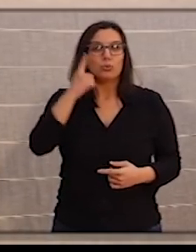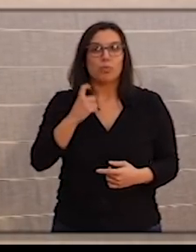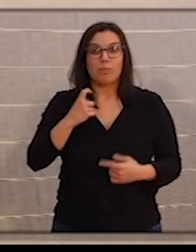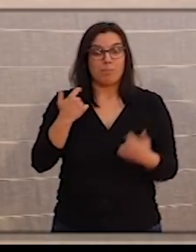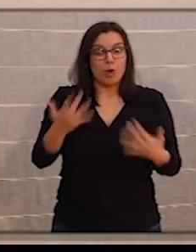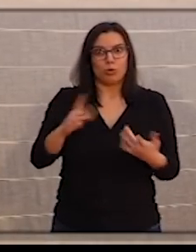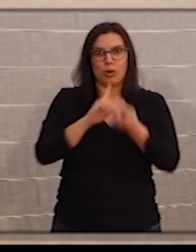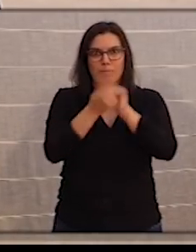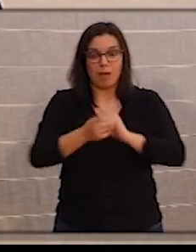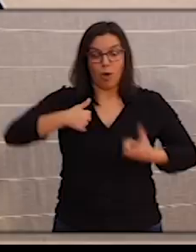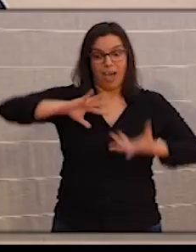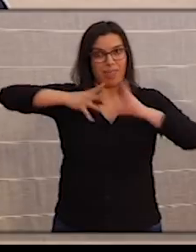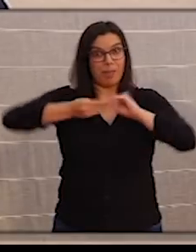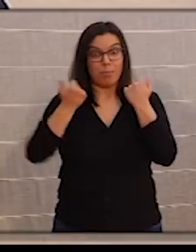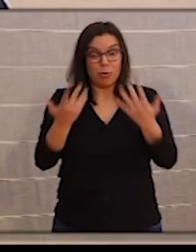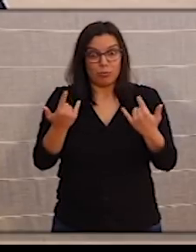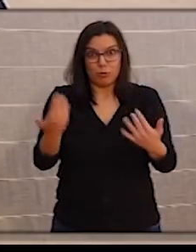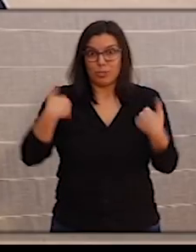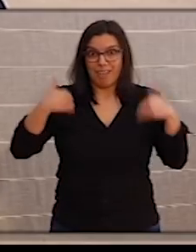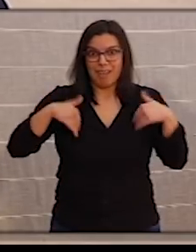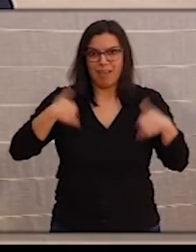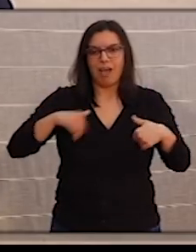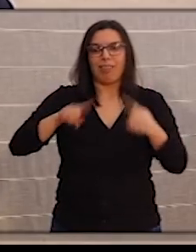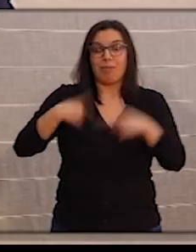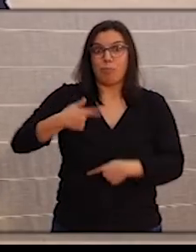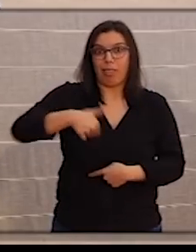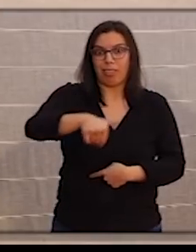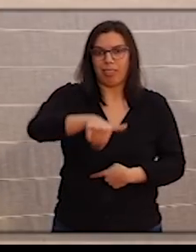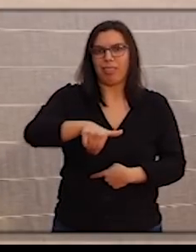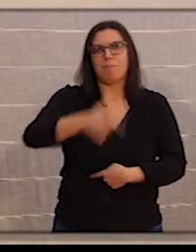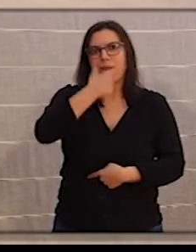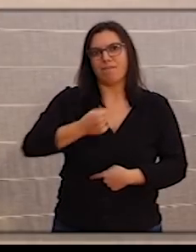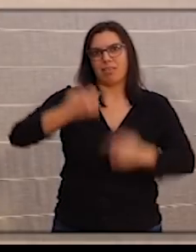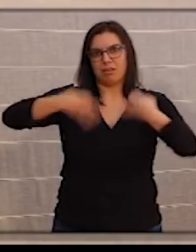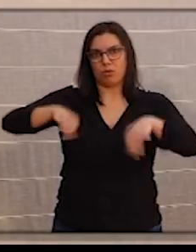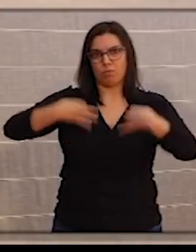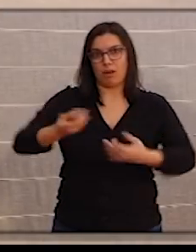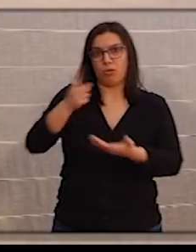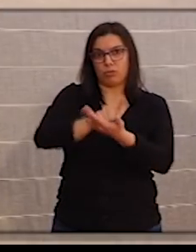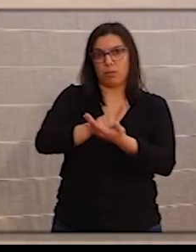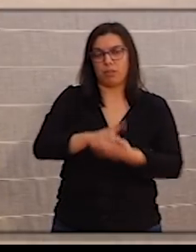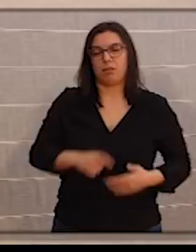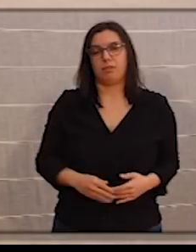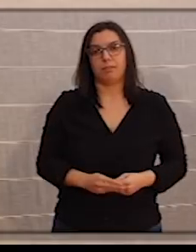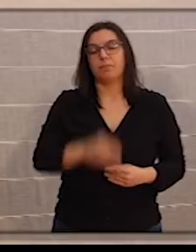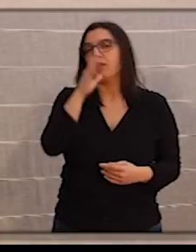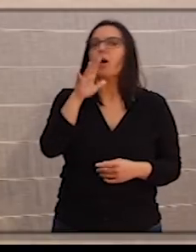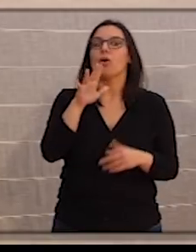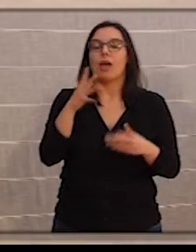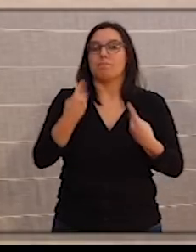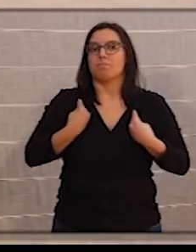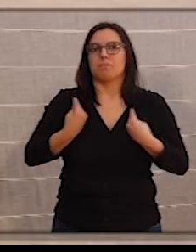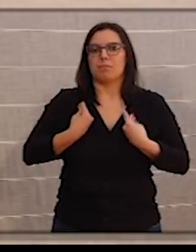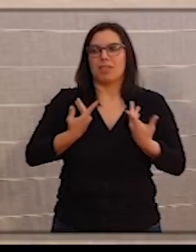cuanto antes nos adaptemos a esta situación, antes volveremos a la normalidad. Estamos viviendo una situación de